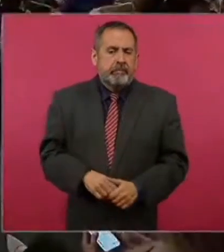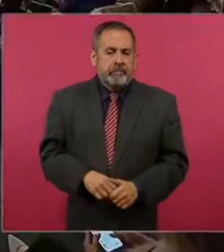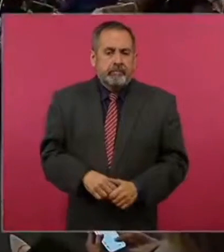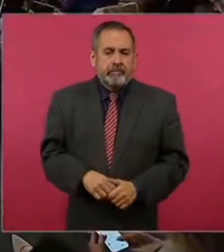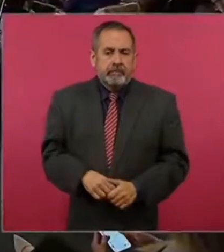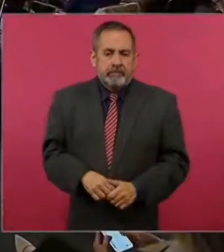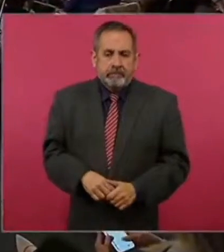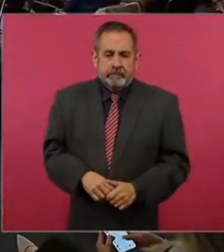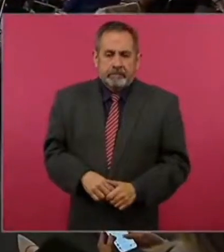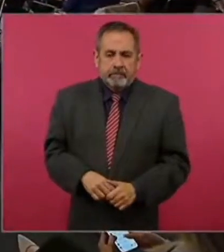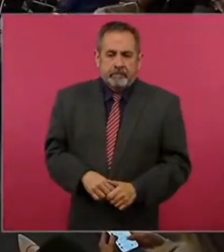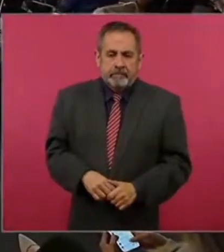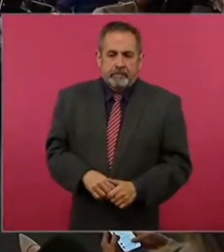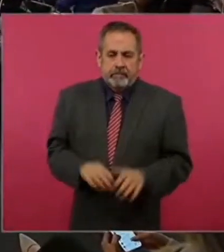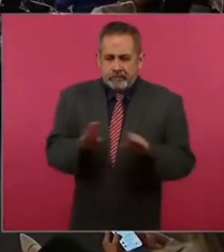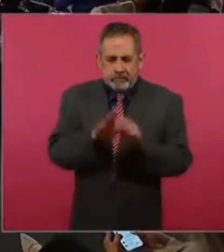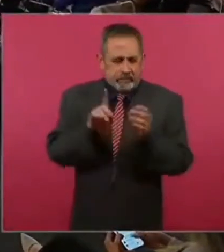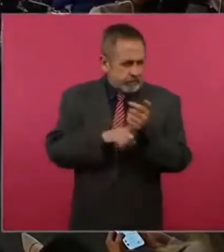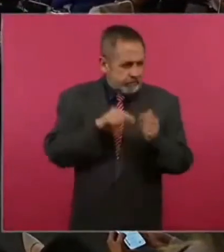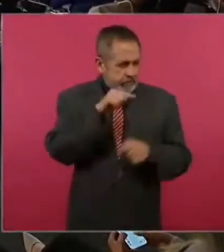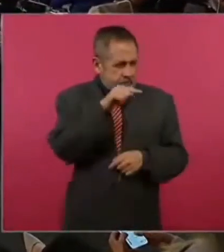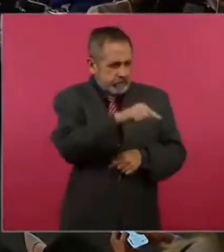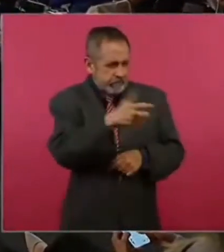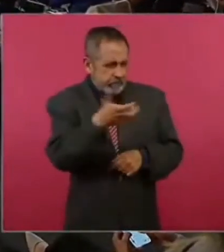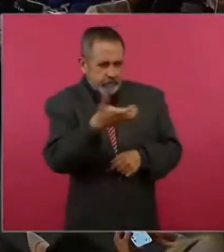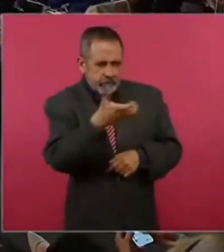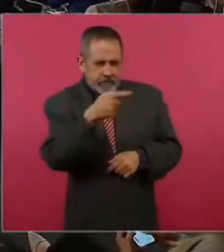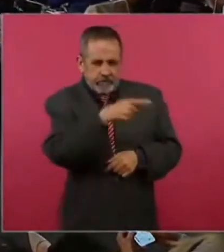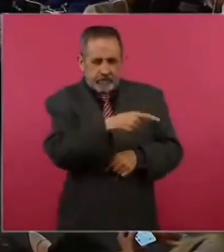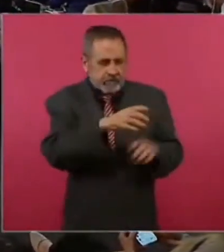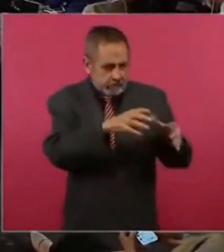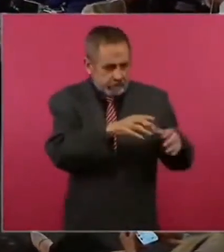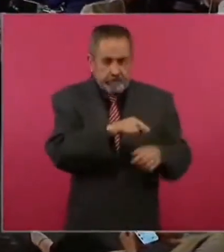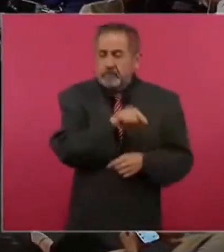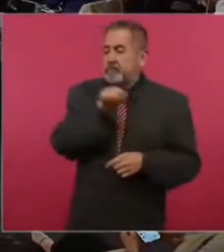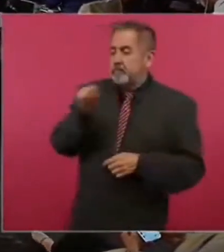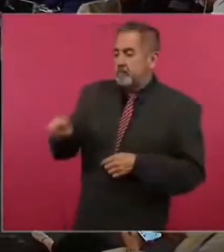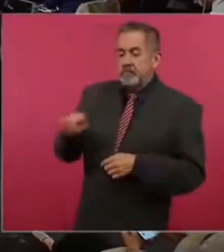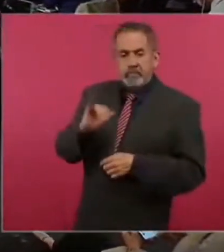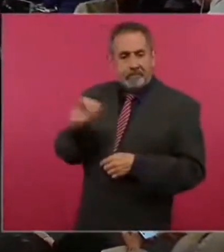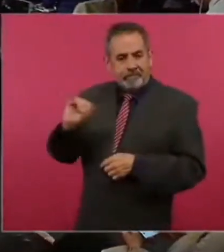de cómo ha sido el comportamiento de la izquierda en México